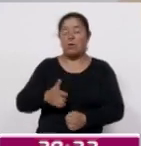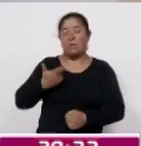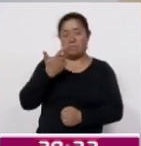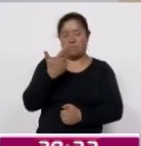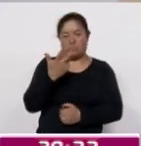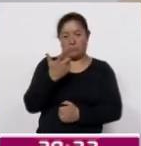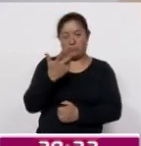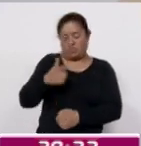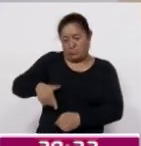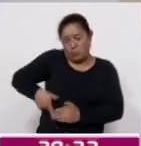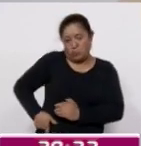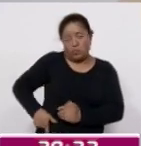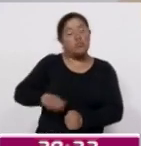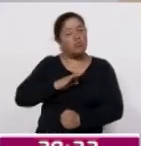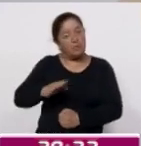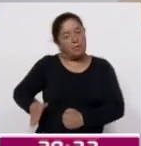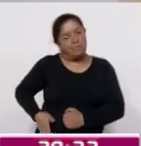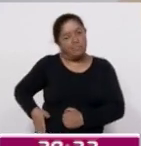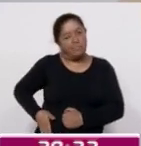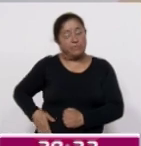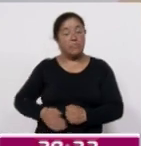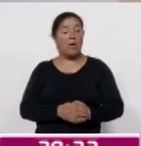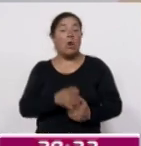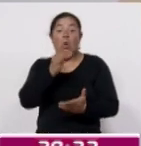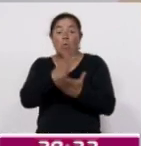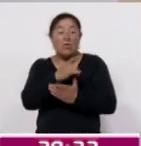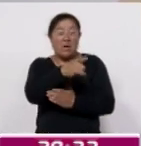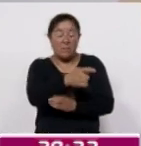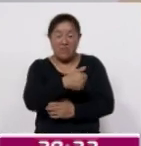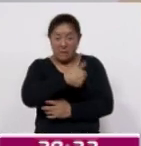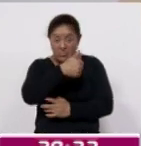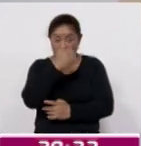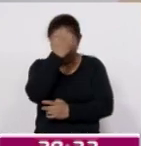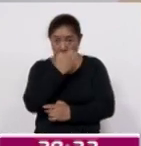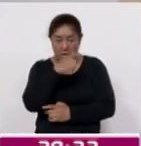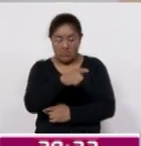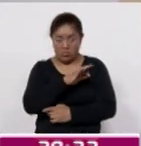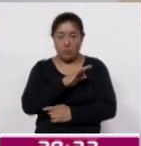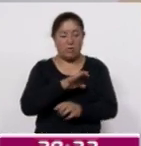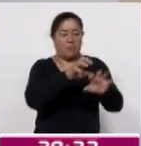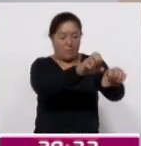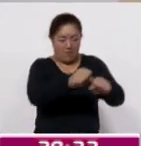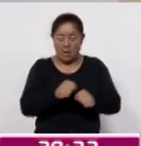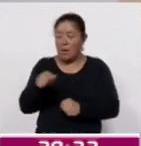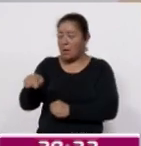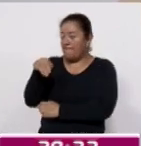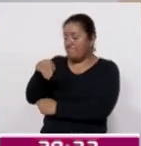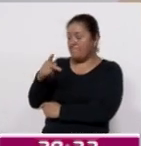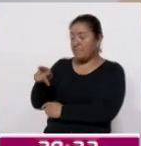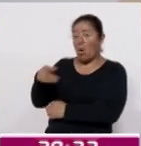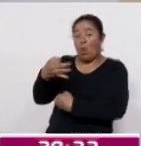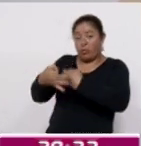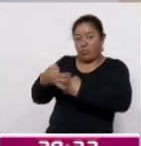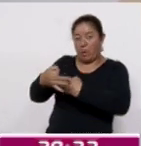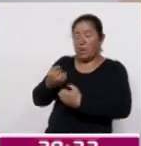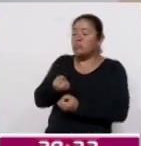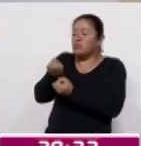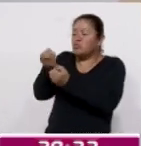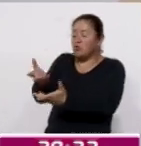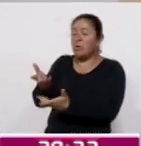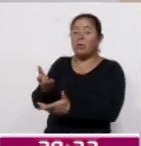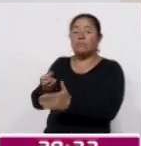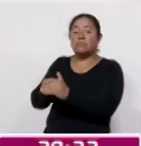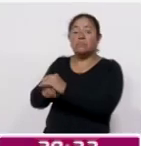solamente si están aprobados pueden poner a disposición a personas ante el Ministerio Público o ante el Juez de